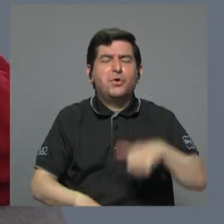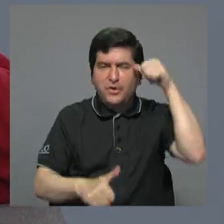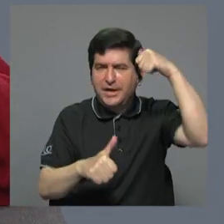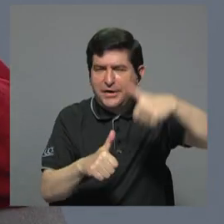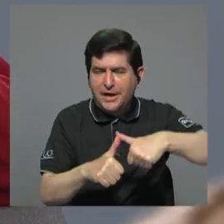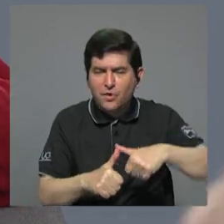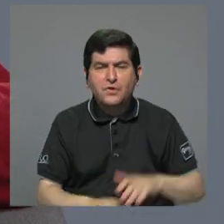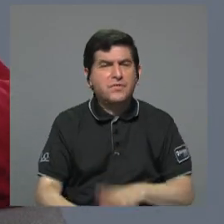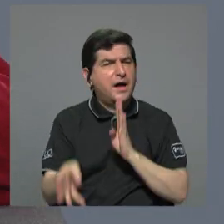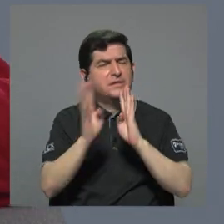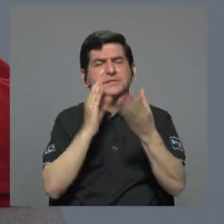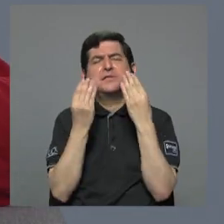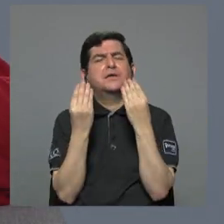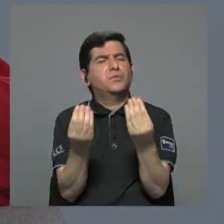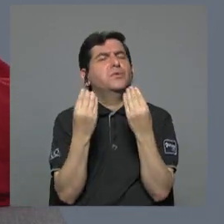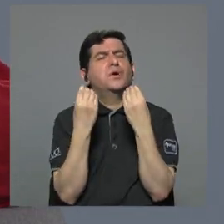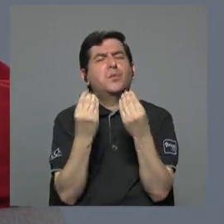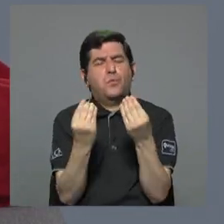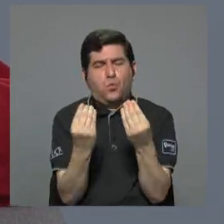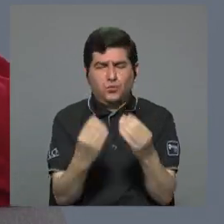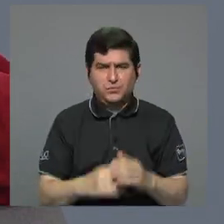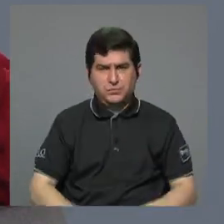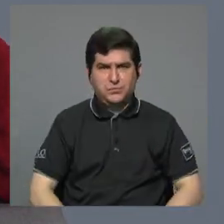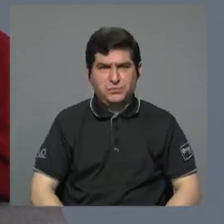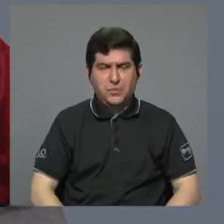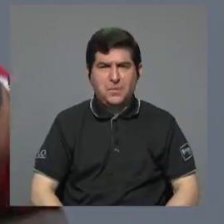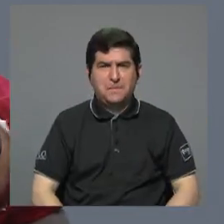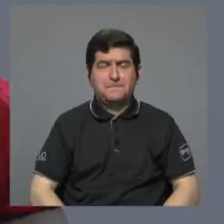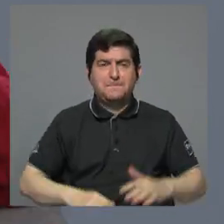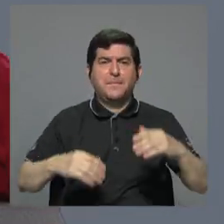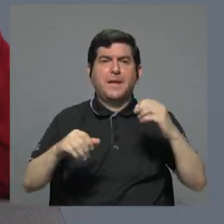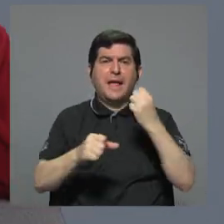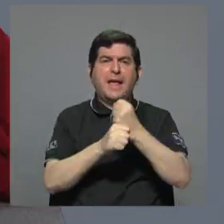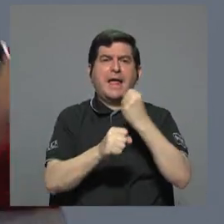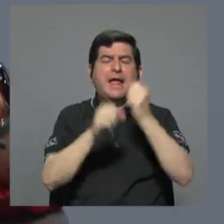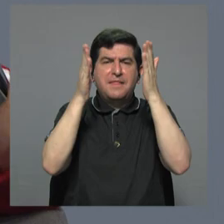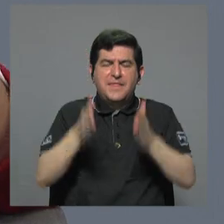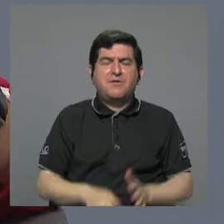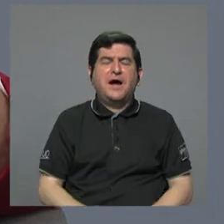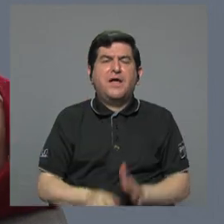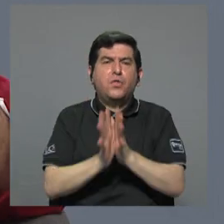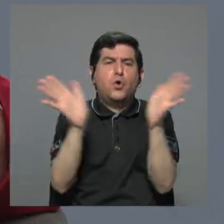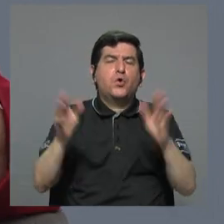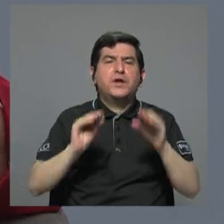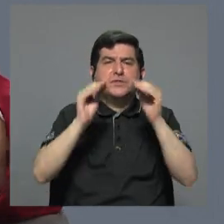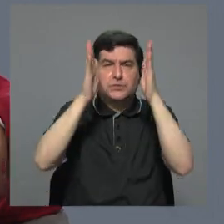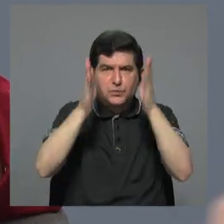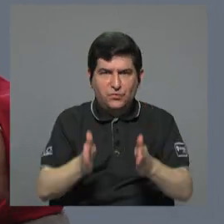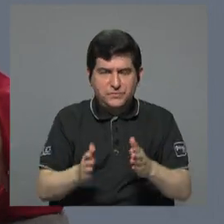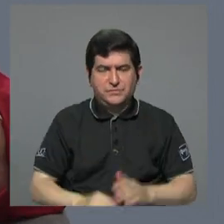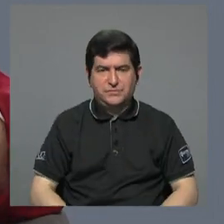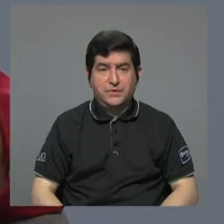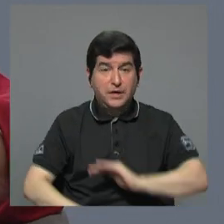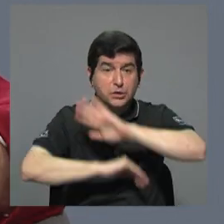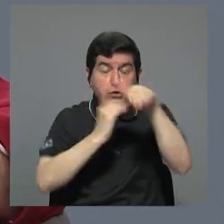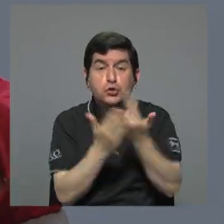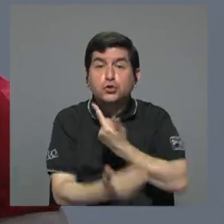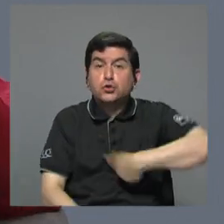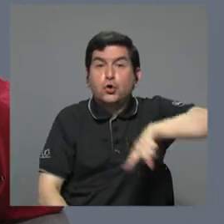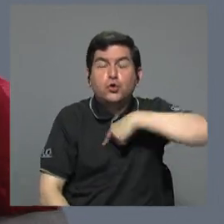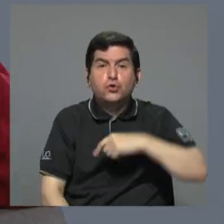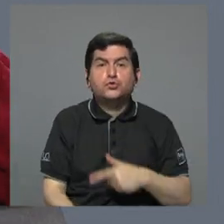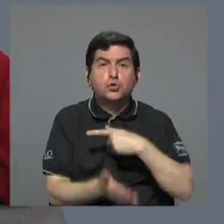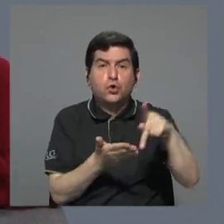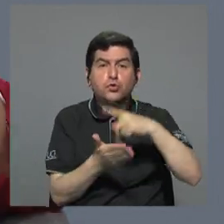se habla mucho de lo que es los empleados públicos, los maestros y todo, pero todos nosotros hemos